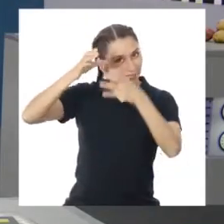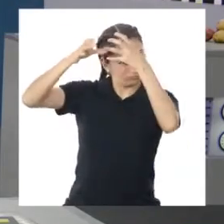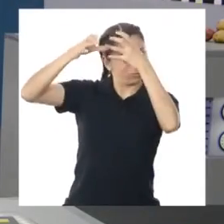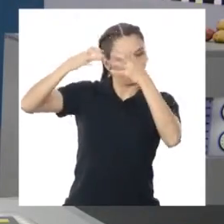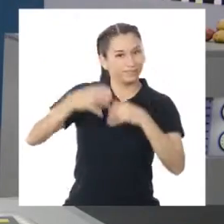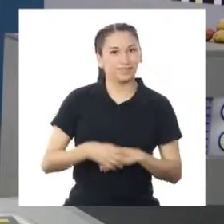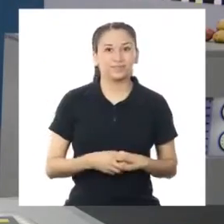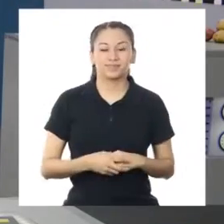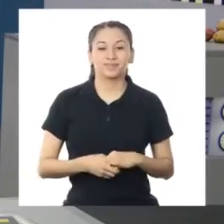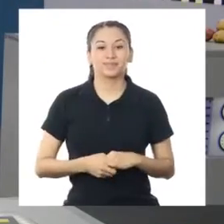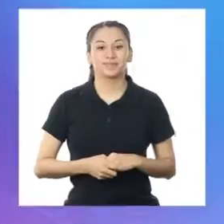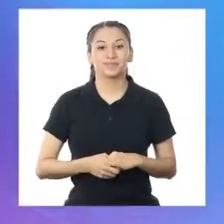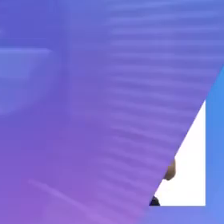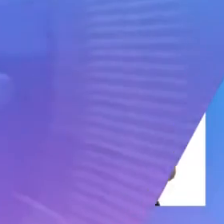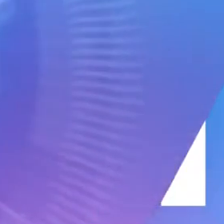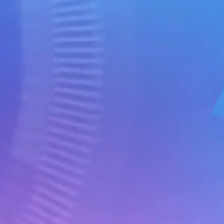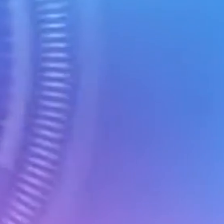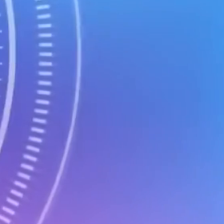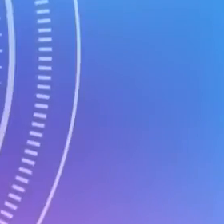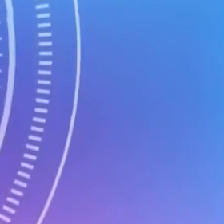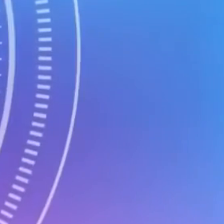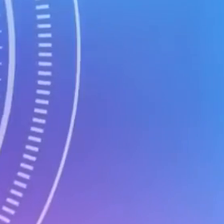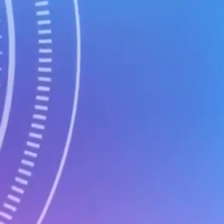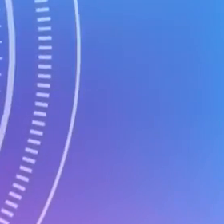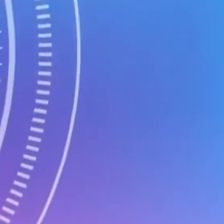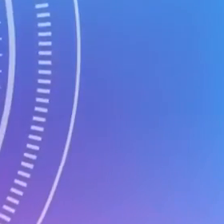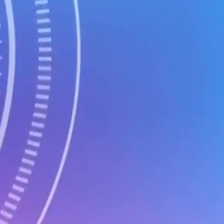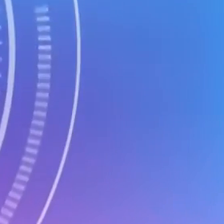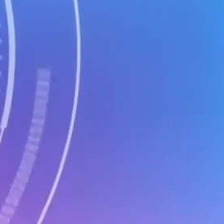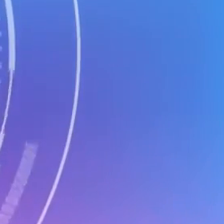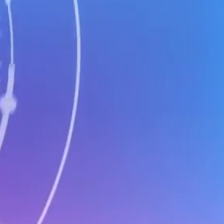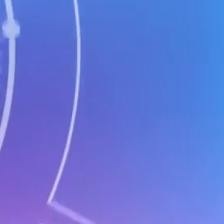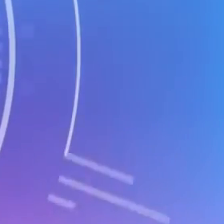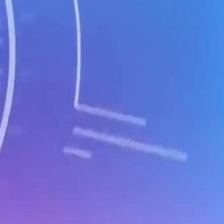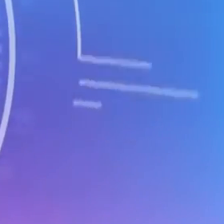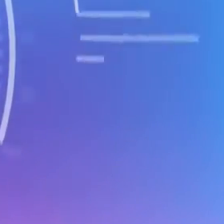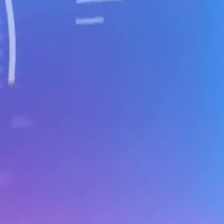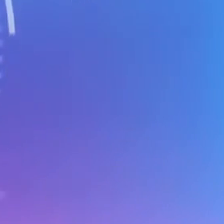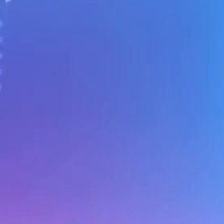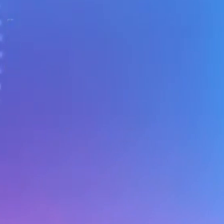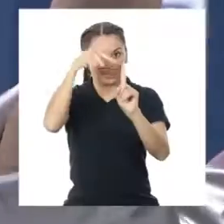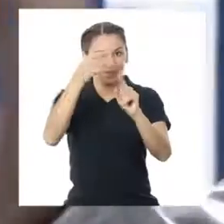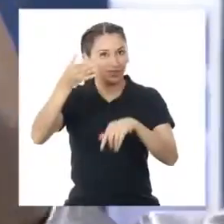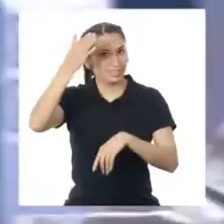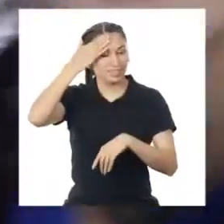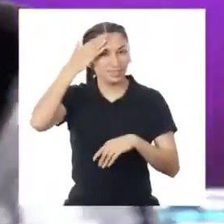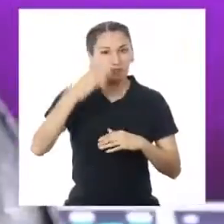Saber. Iniciando, El Gran Desafío del Saber.